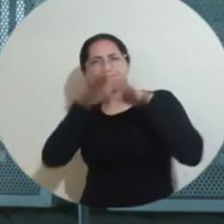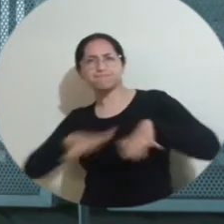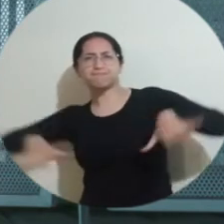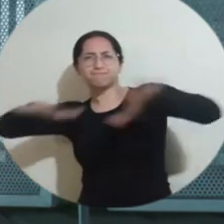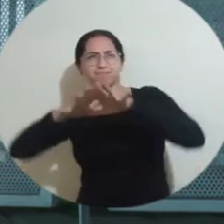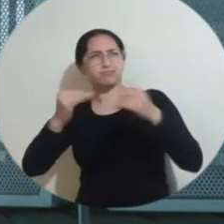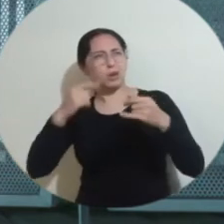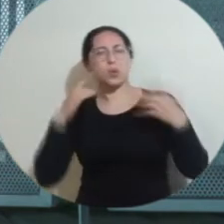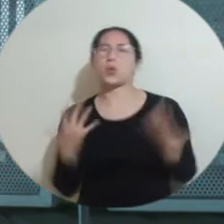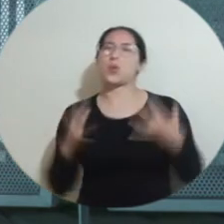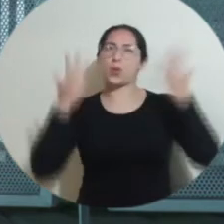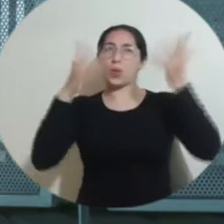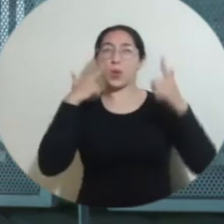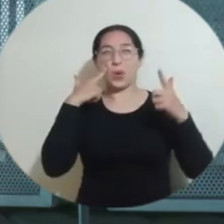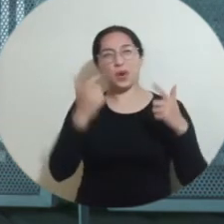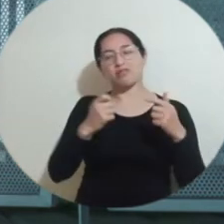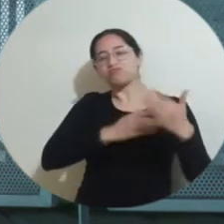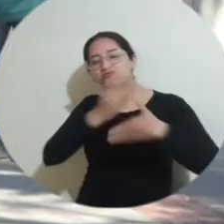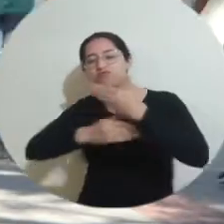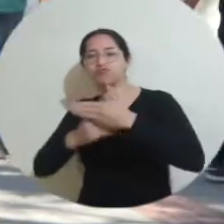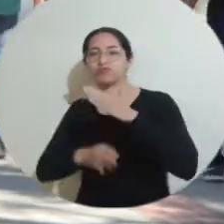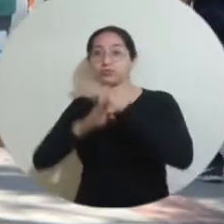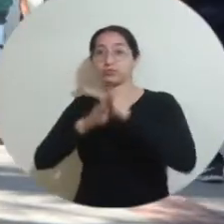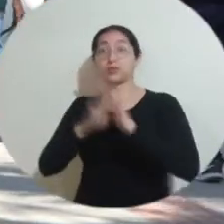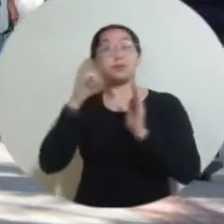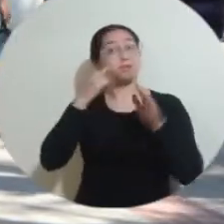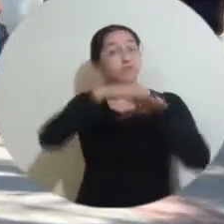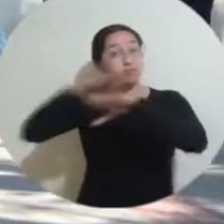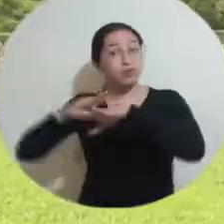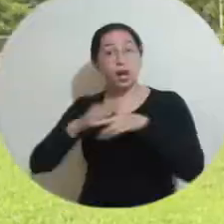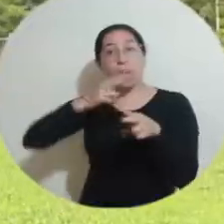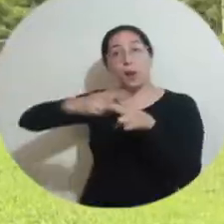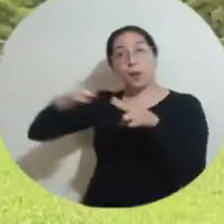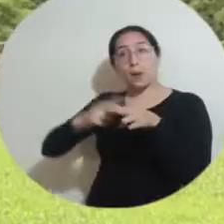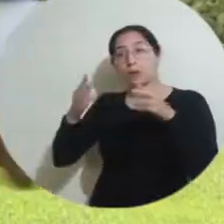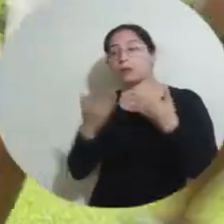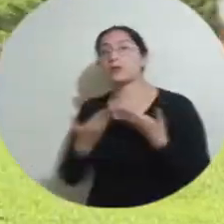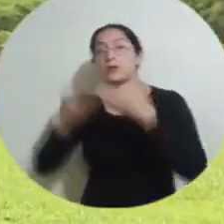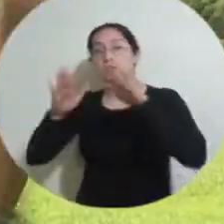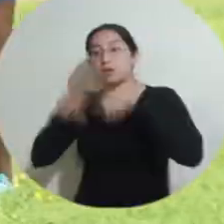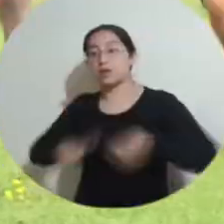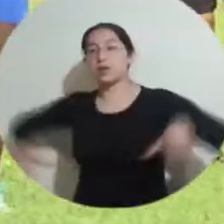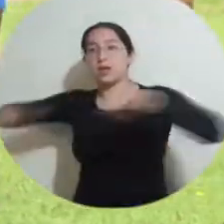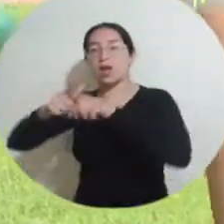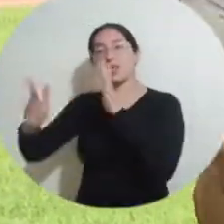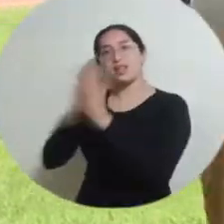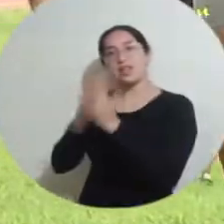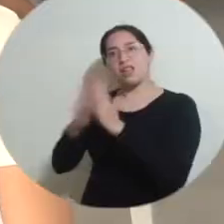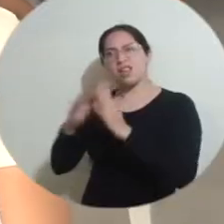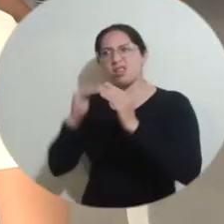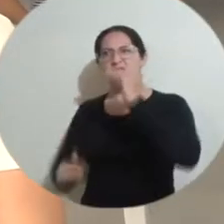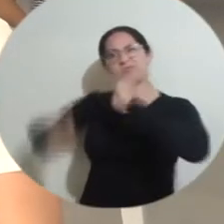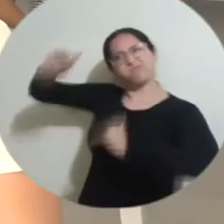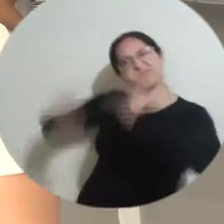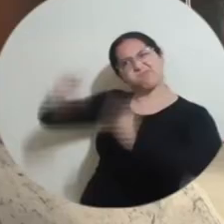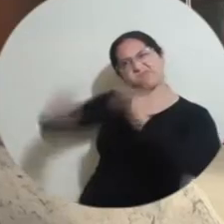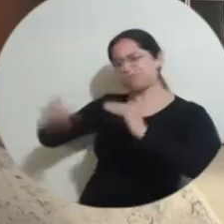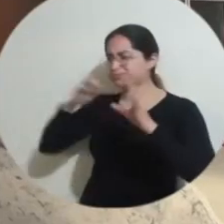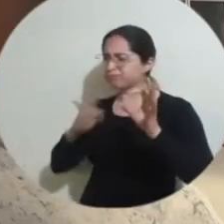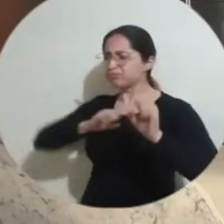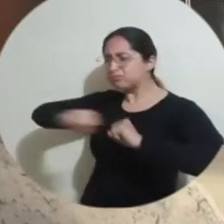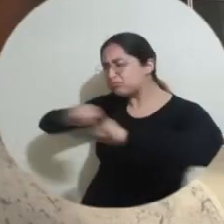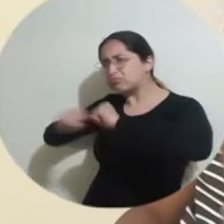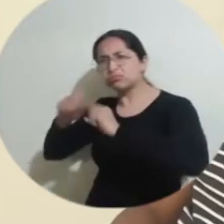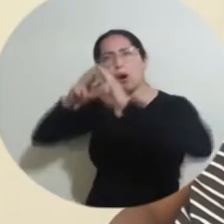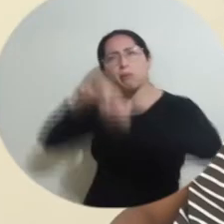felicitarlos por todo esto que hoy están sacando adelante. Cabe resaltar que UniMagdalena próximamente abrirá las puertas del Centro de Alto Rendimiento y